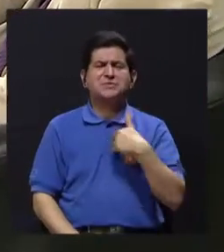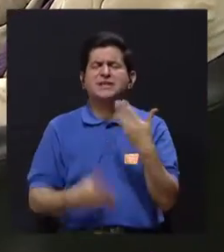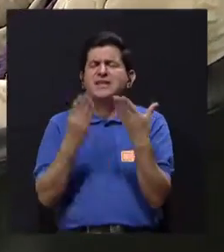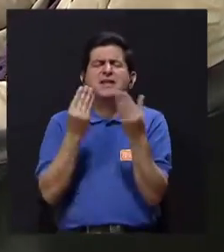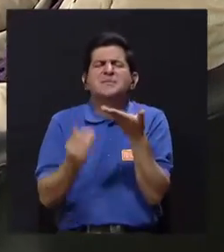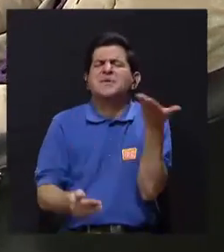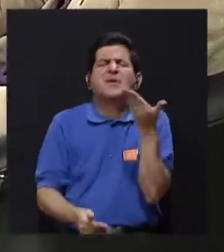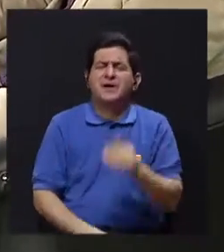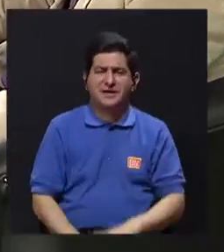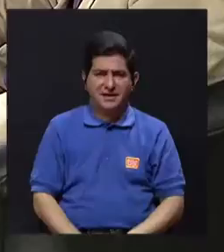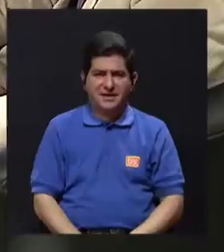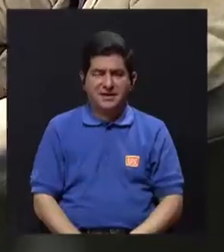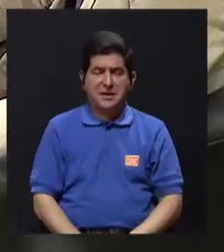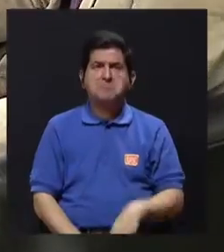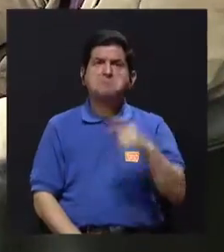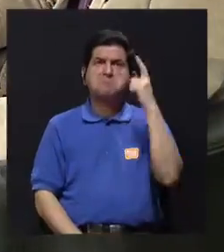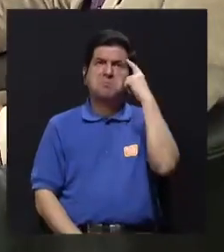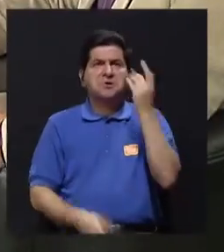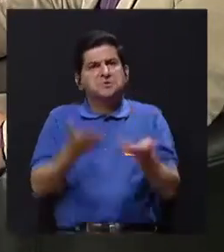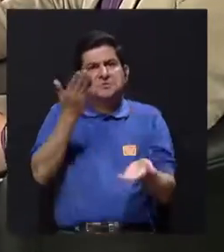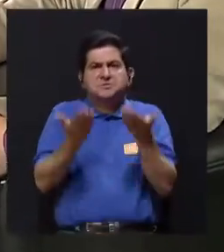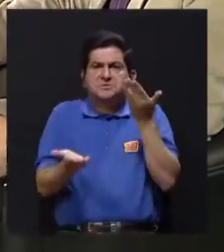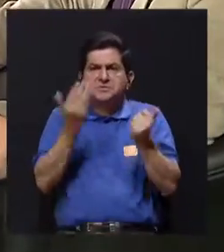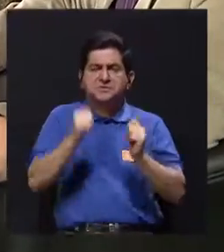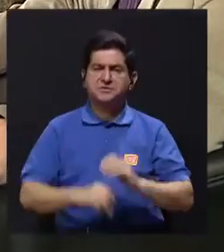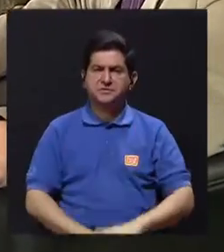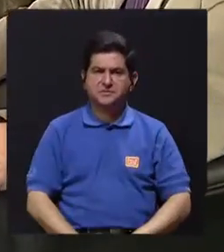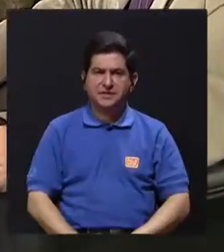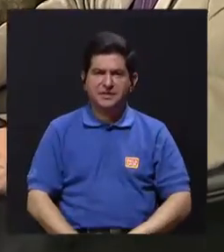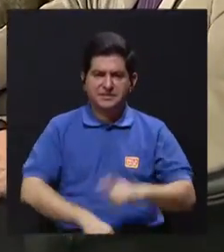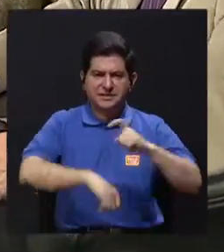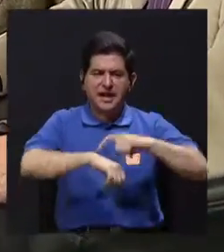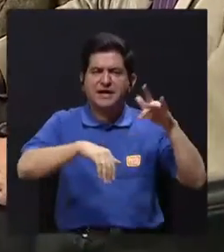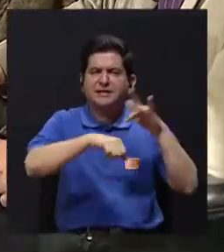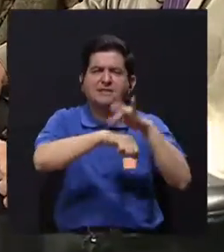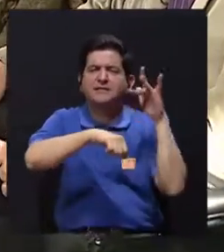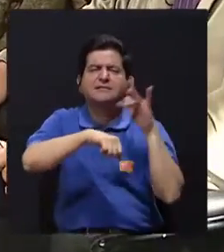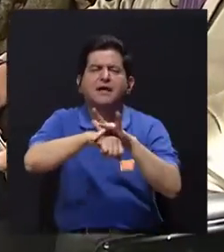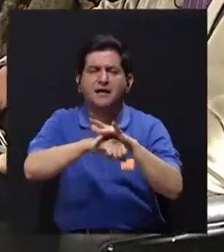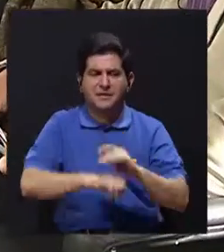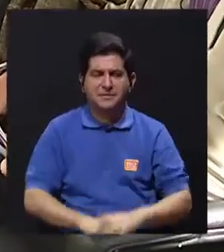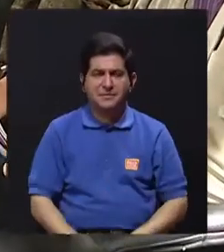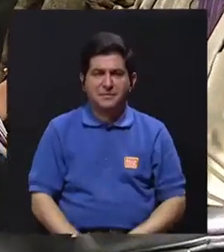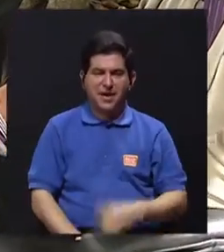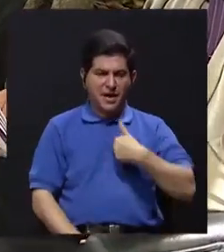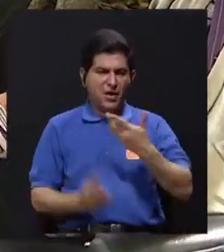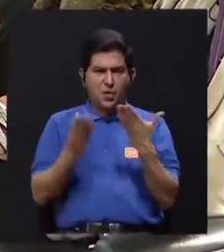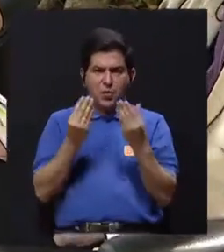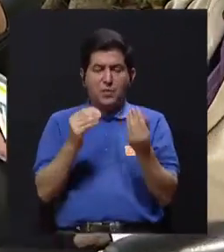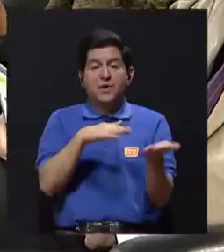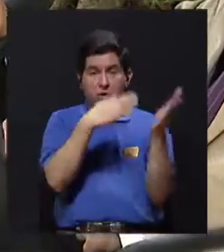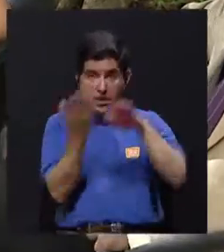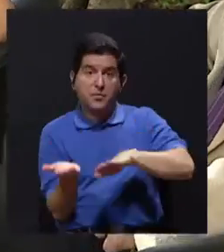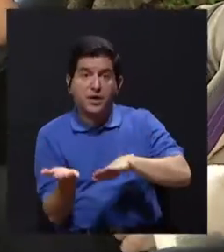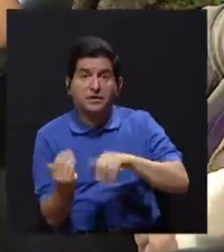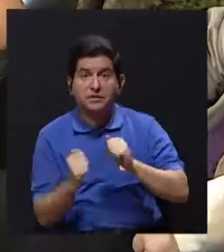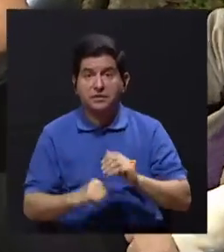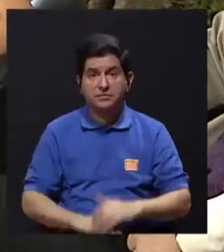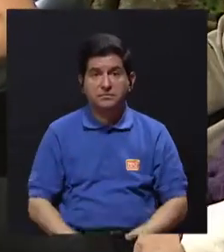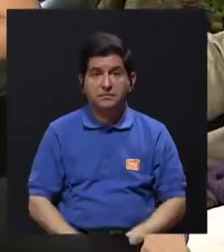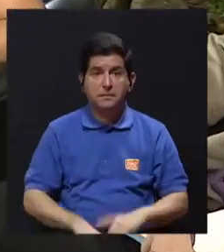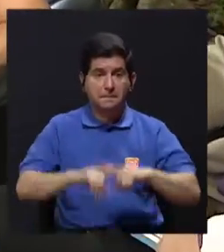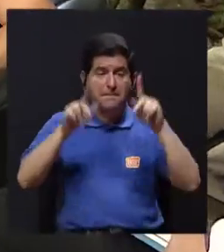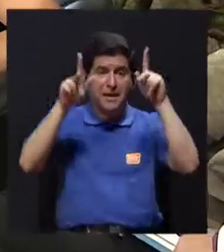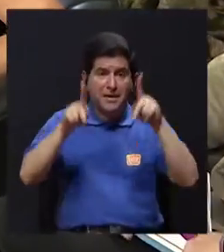es a lo que le tiene miedo. Uno tendría a pensar, a etapas más tempranas, que a lo que uno le tiene miedo es a morirse.